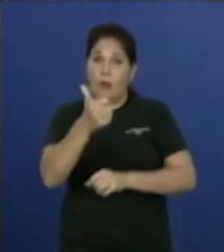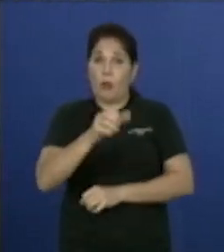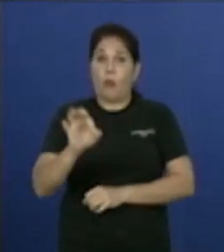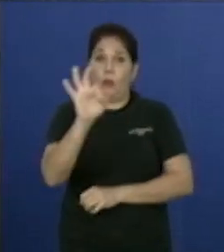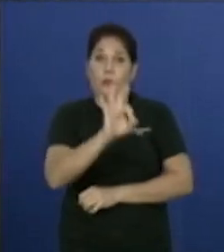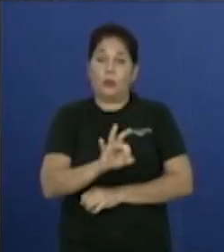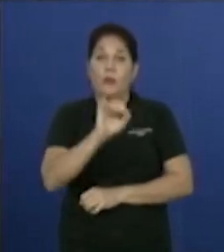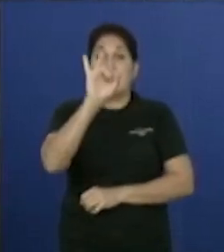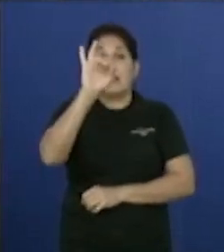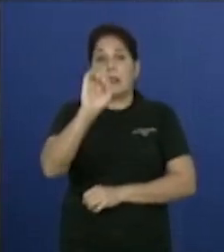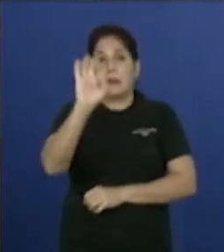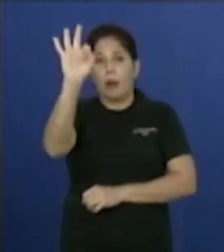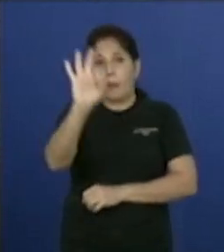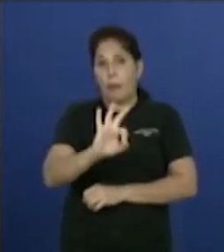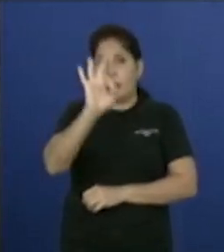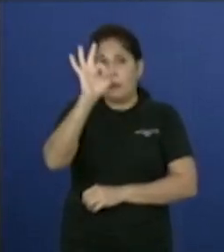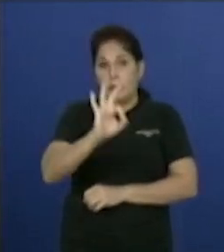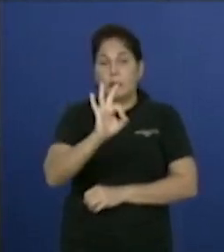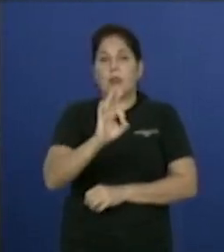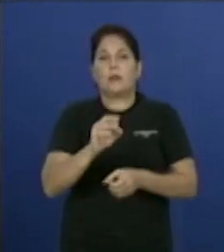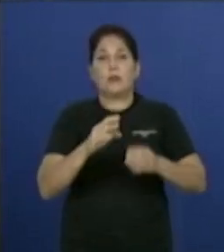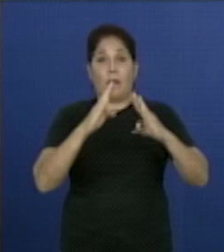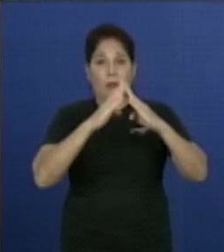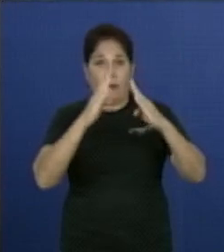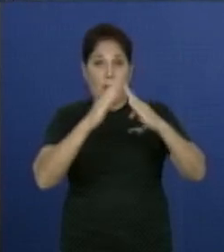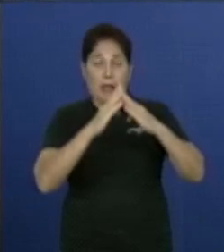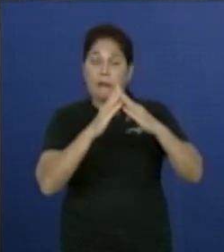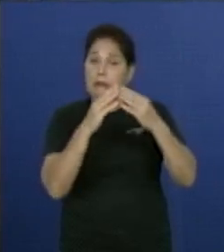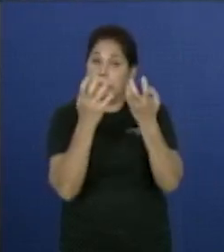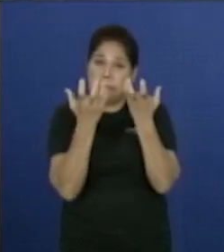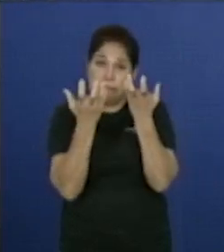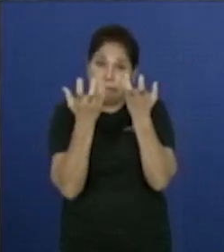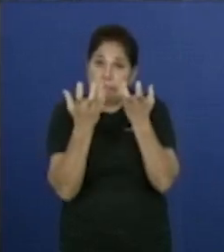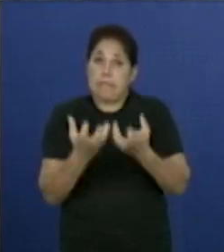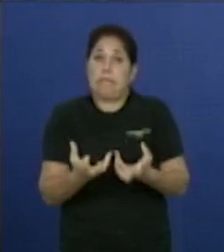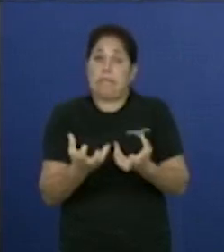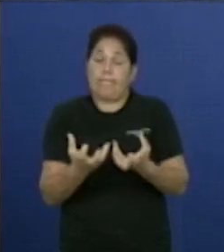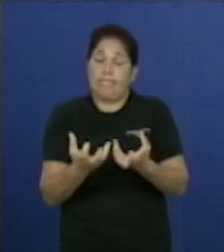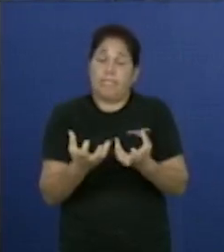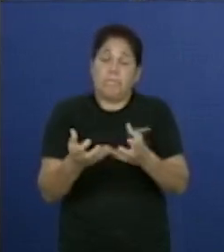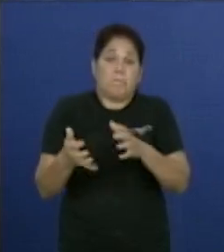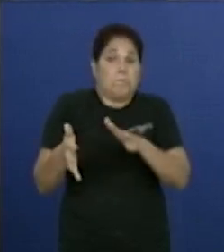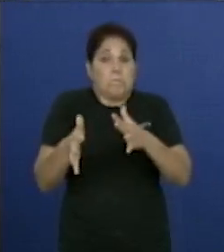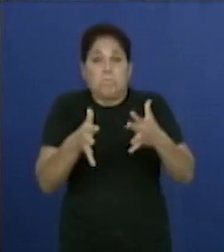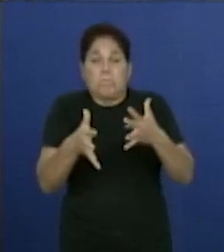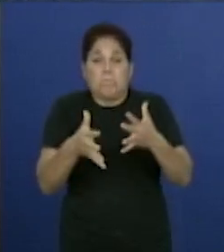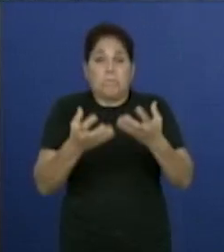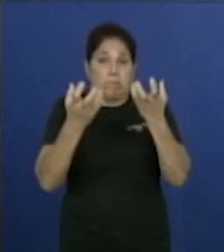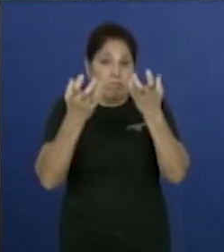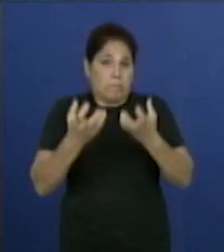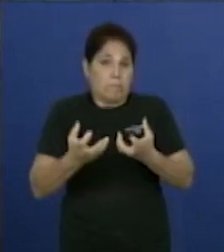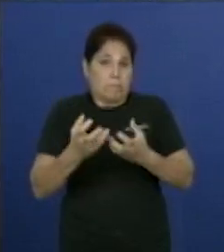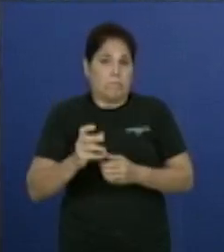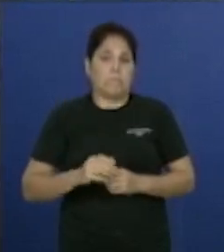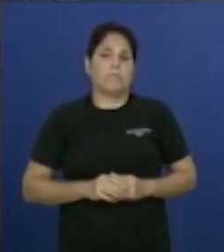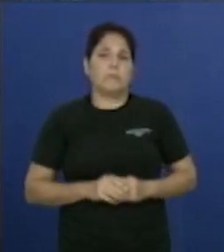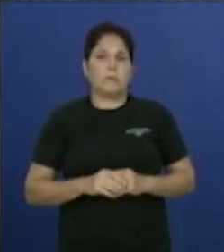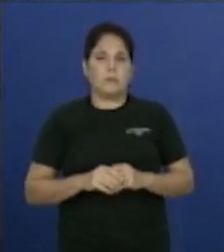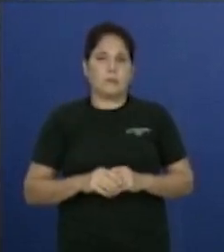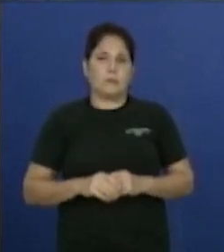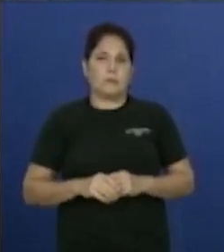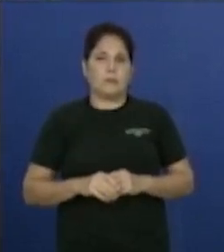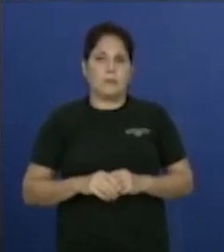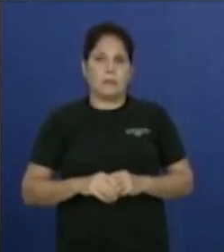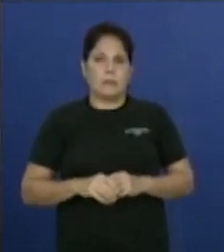presenta un 70% de su fondo habitacional catalogado de regular a mal estado. José Tuñón y Mario